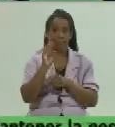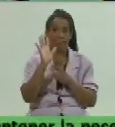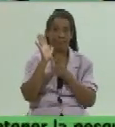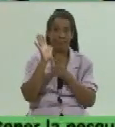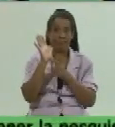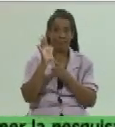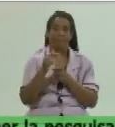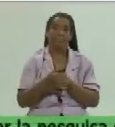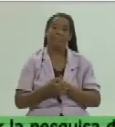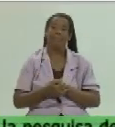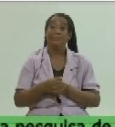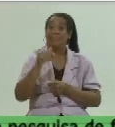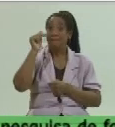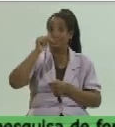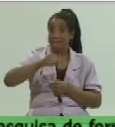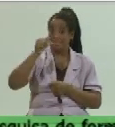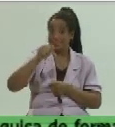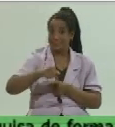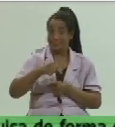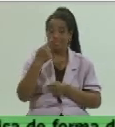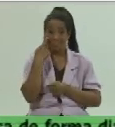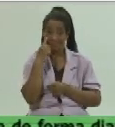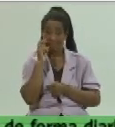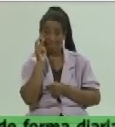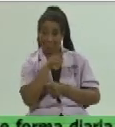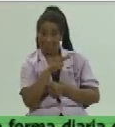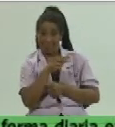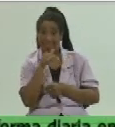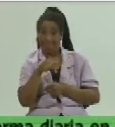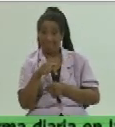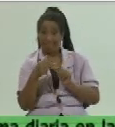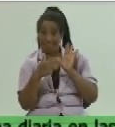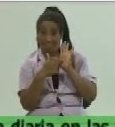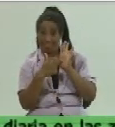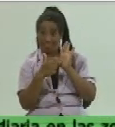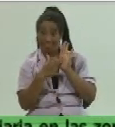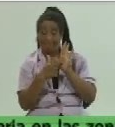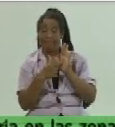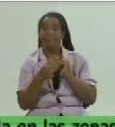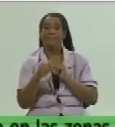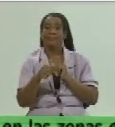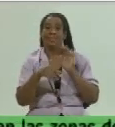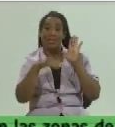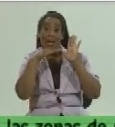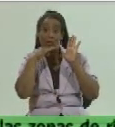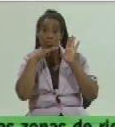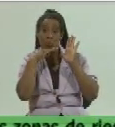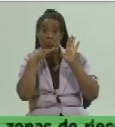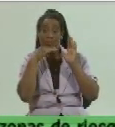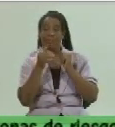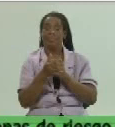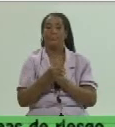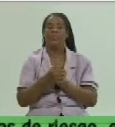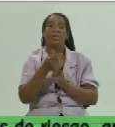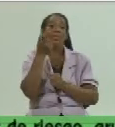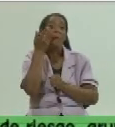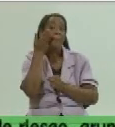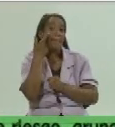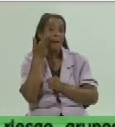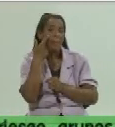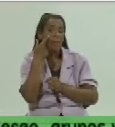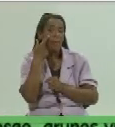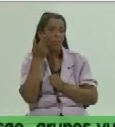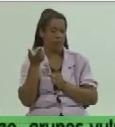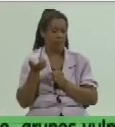Aquí el comportamiento y el pronóstico. En lo azul es cuando nos vamos por encima de ese